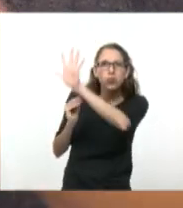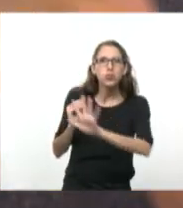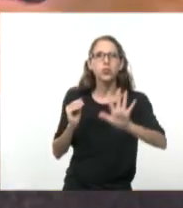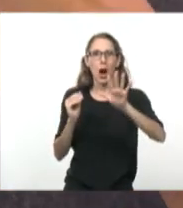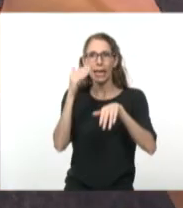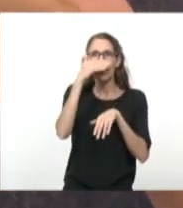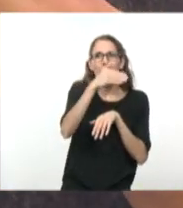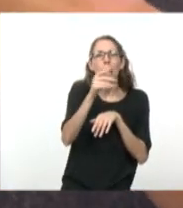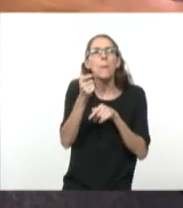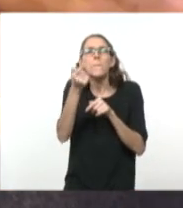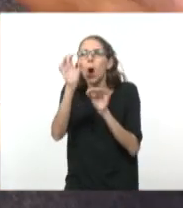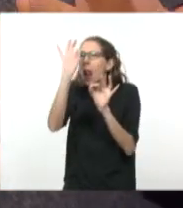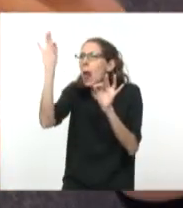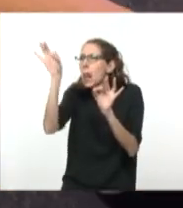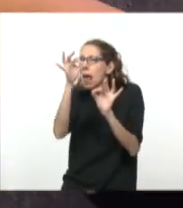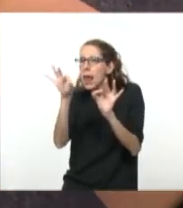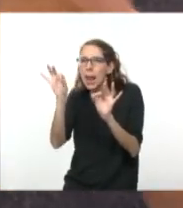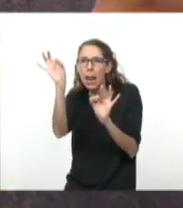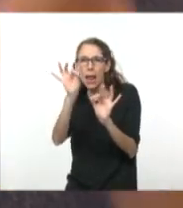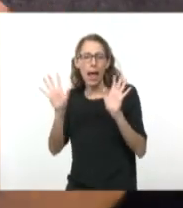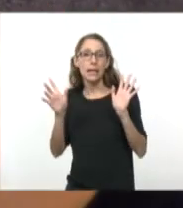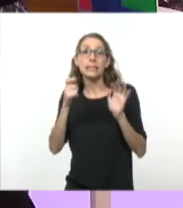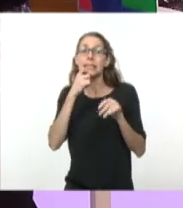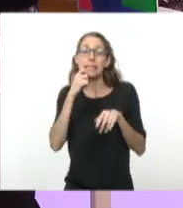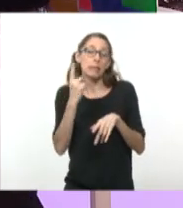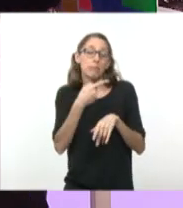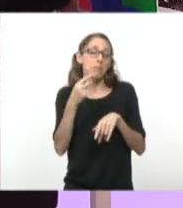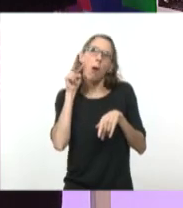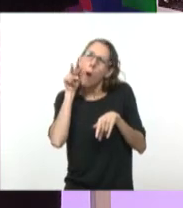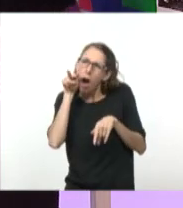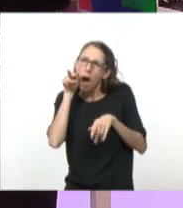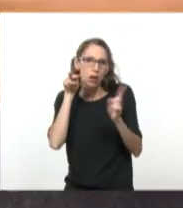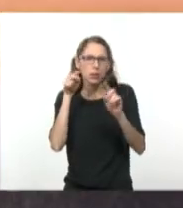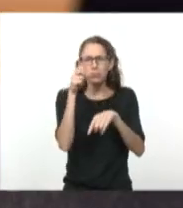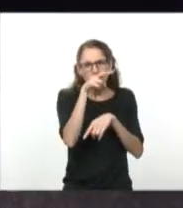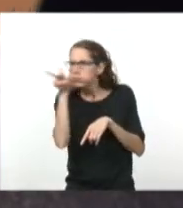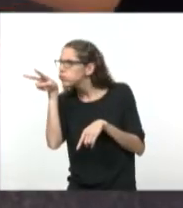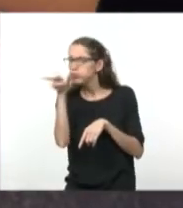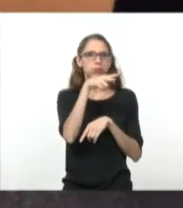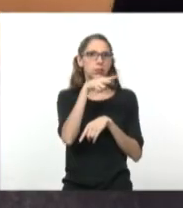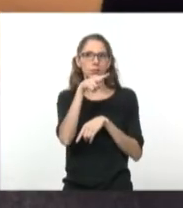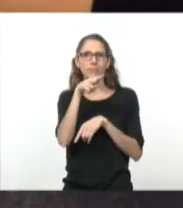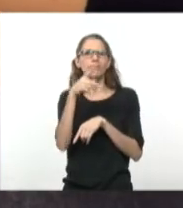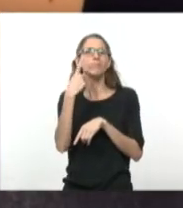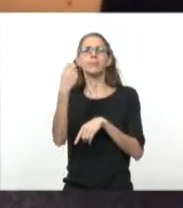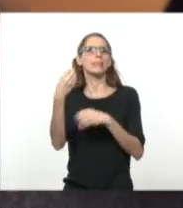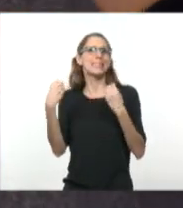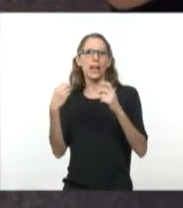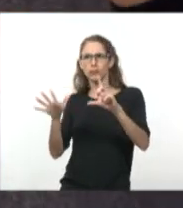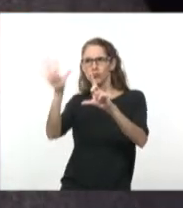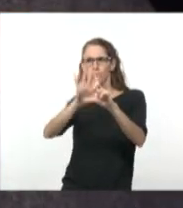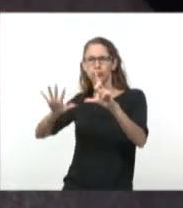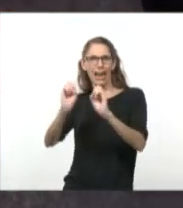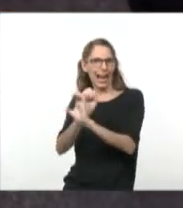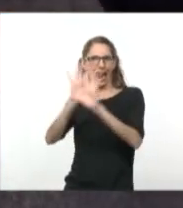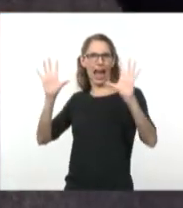pero poquitos. De vuelta, si miramos rápido, si pusiera la imagen y la sacara rápido, vemos una gran zona de luz